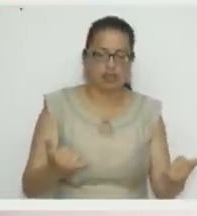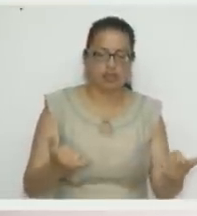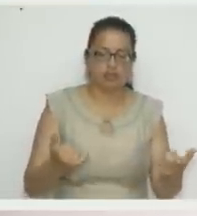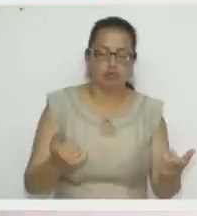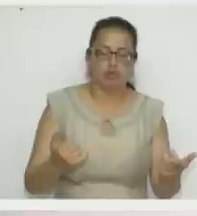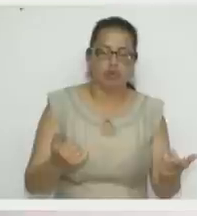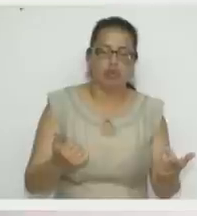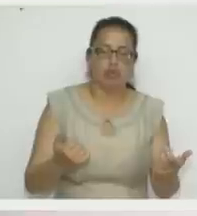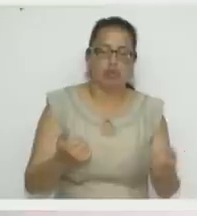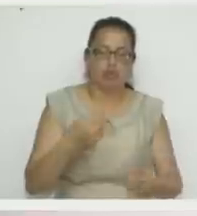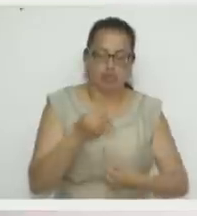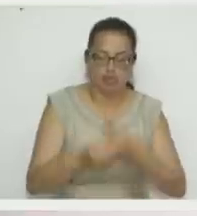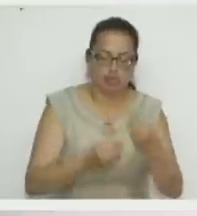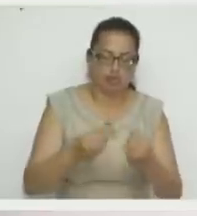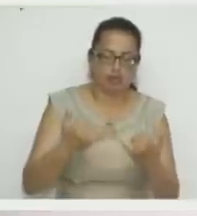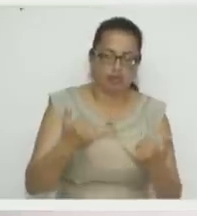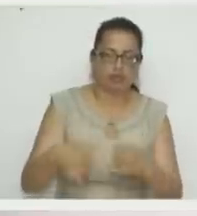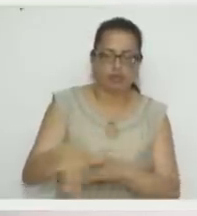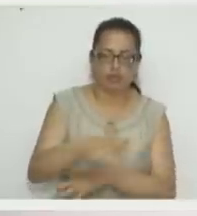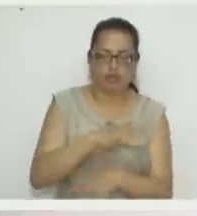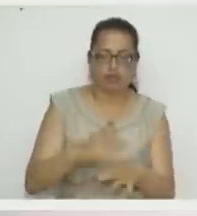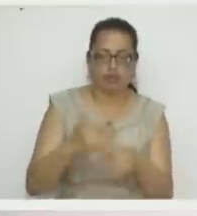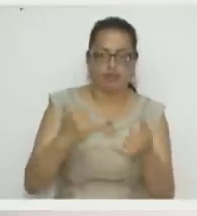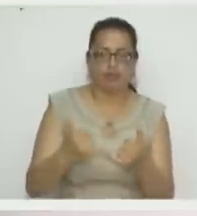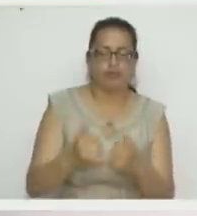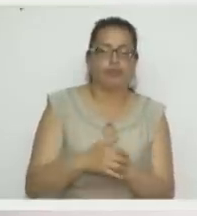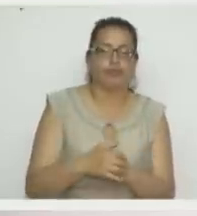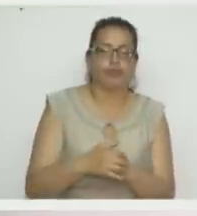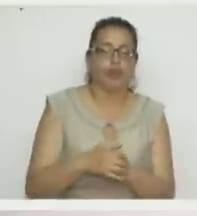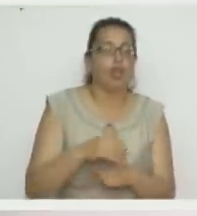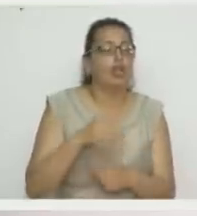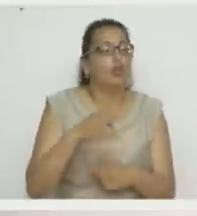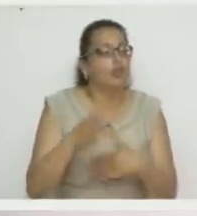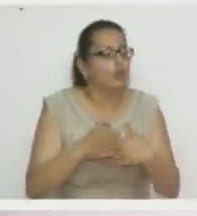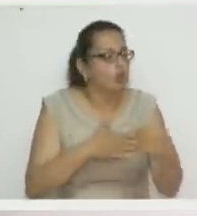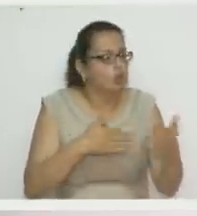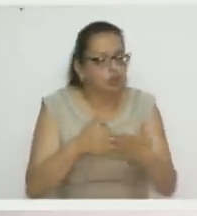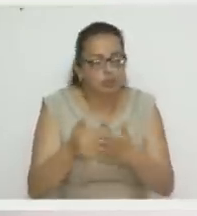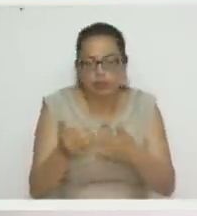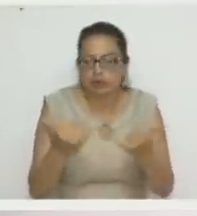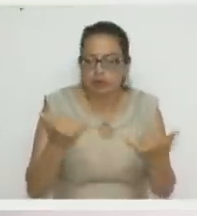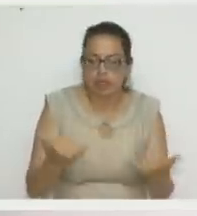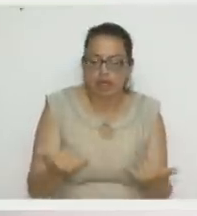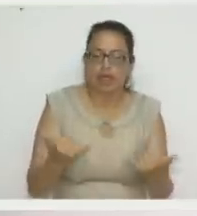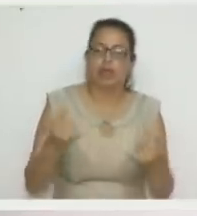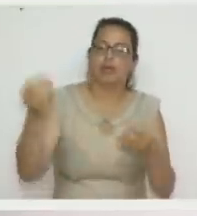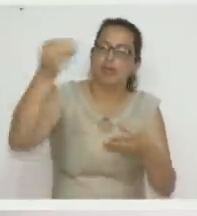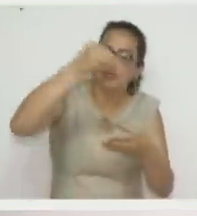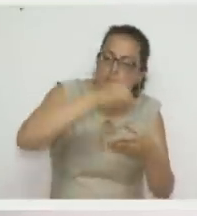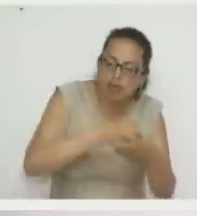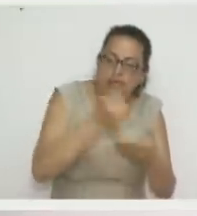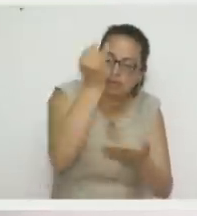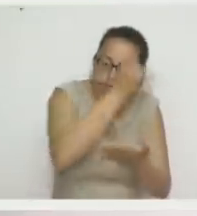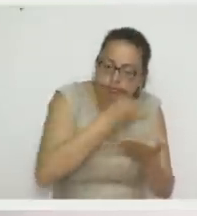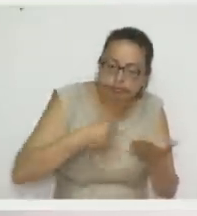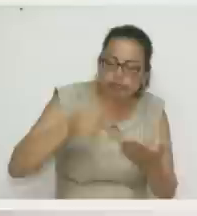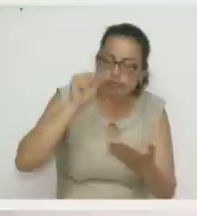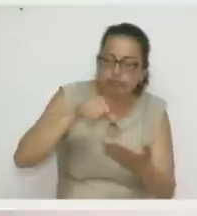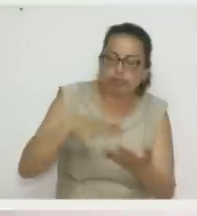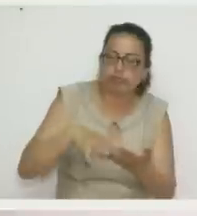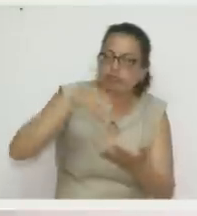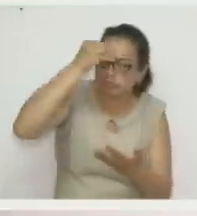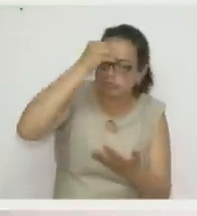ustedes hagan todos estos sobres para amor y amistad. los vendan muy bien. No solamente la figura que trajimos. Hay varias. Y ustedes son muy